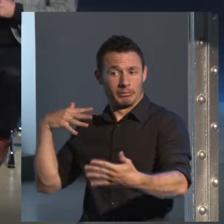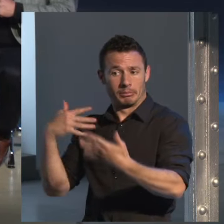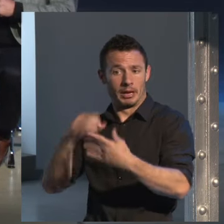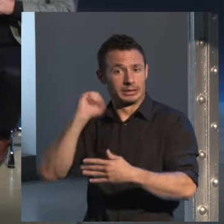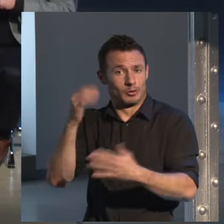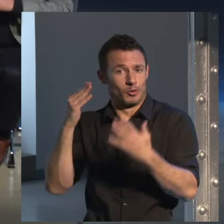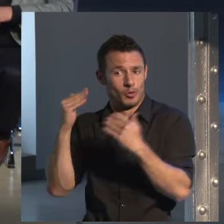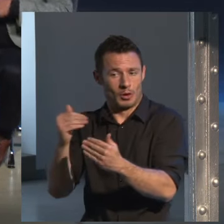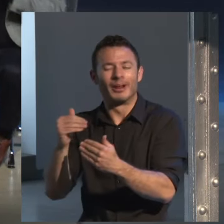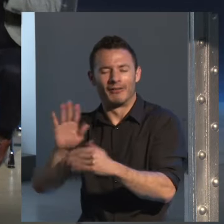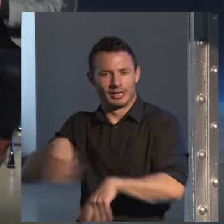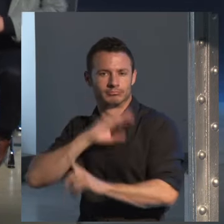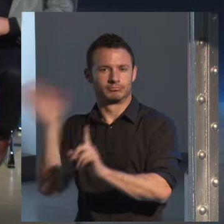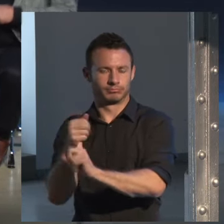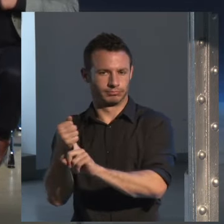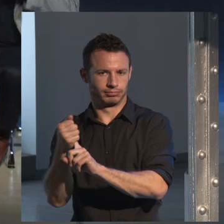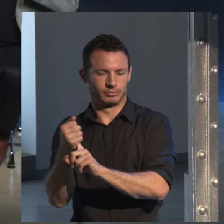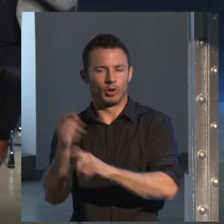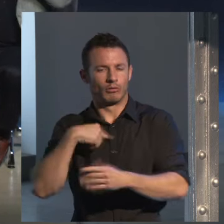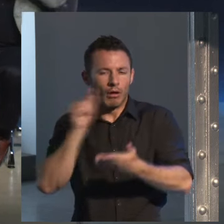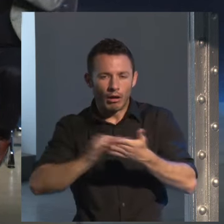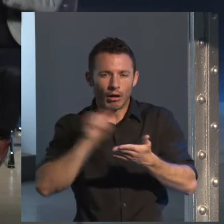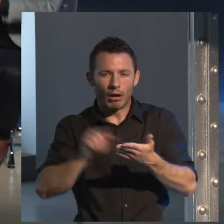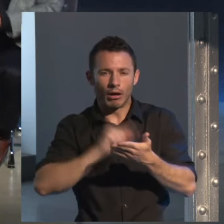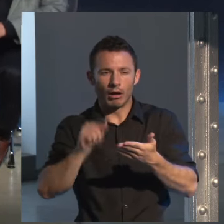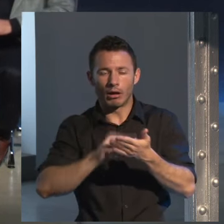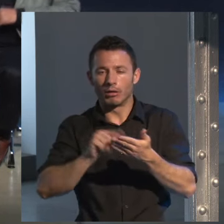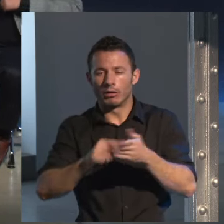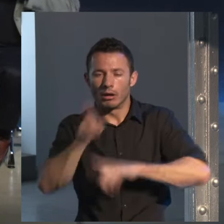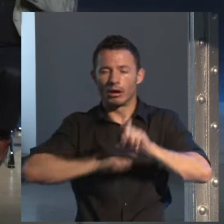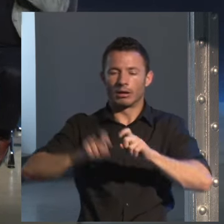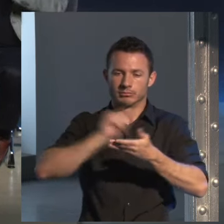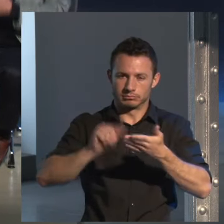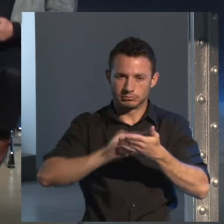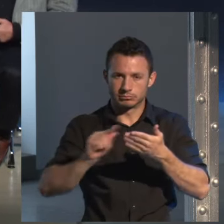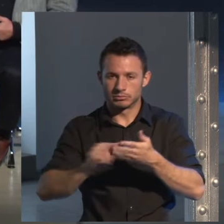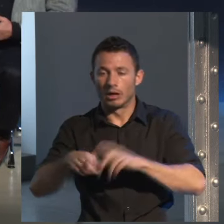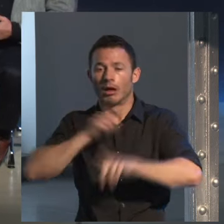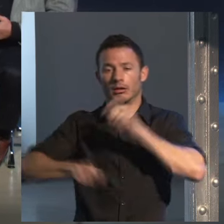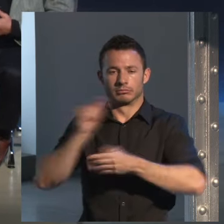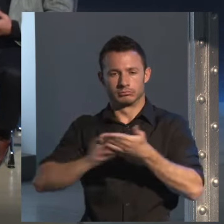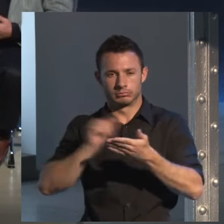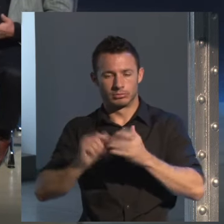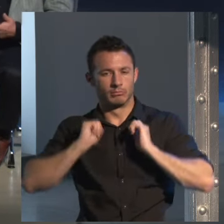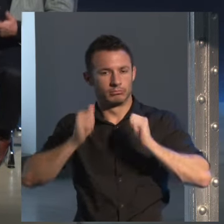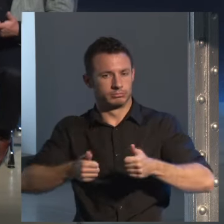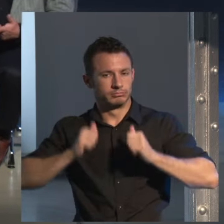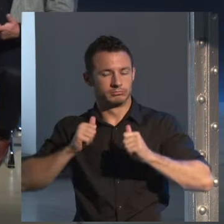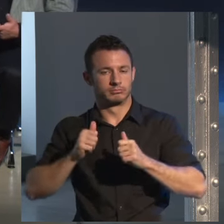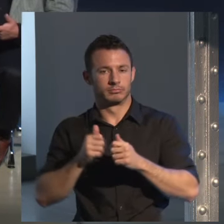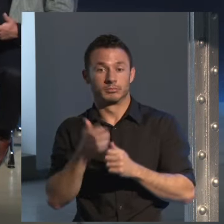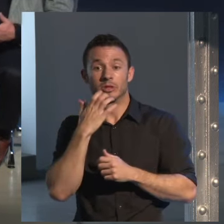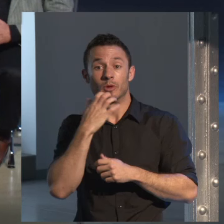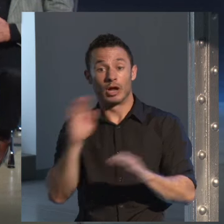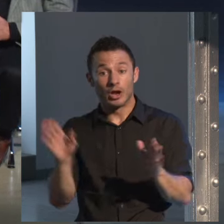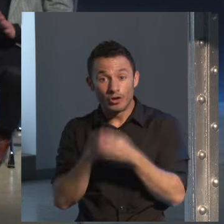es escribir a partir de versiones. Yo voy escribiendo y empiezo otra vez a escribir la novela y empiezo a escribir otra vez la novela. En una novela como El hombre que amaba